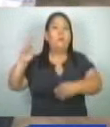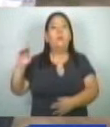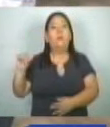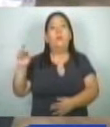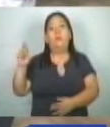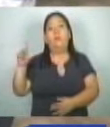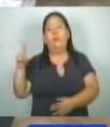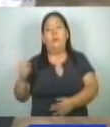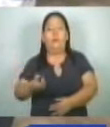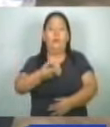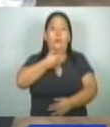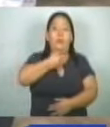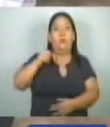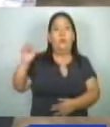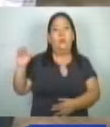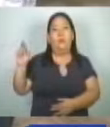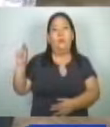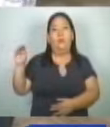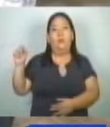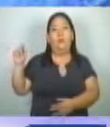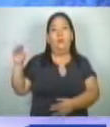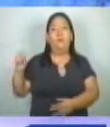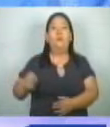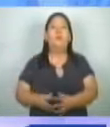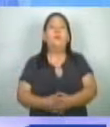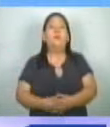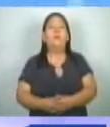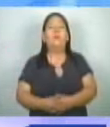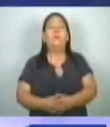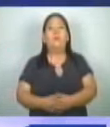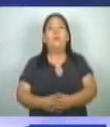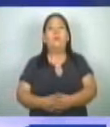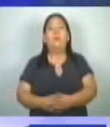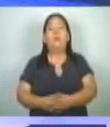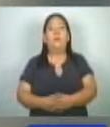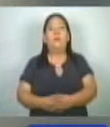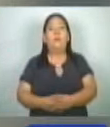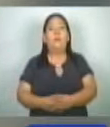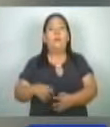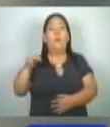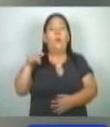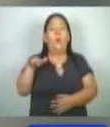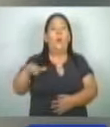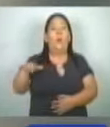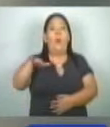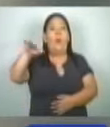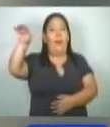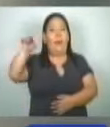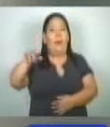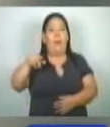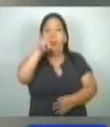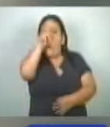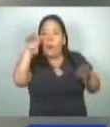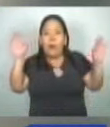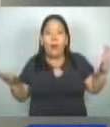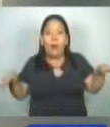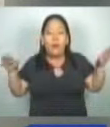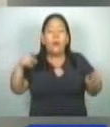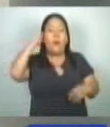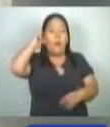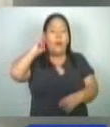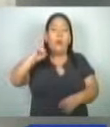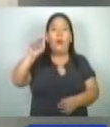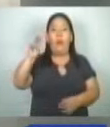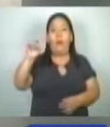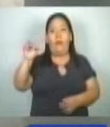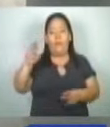informó Ernesto Cornejo. Y en más hechos en el reparto La Toma de Aguilares fueron capturados Javier Cruz, Christopher